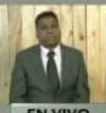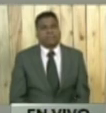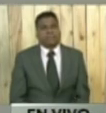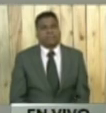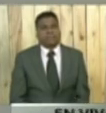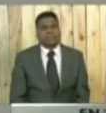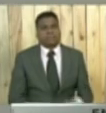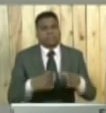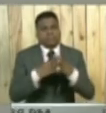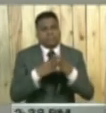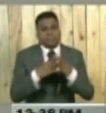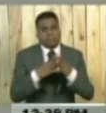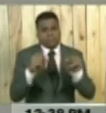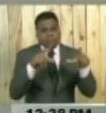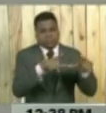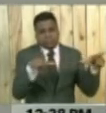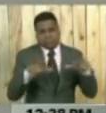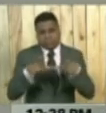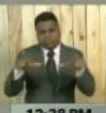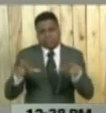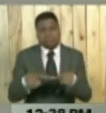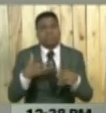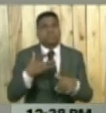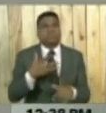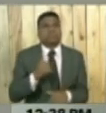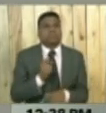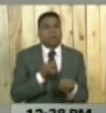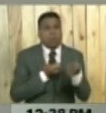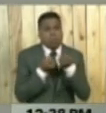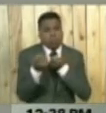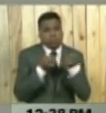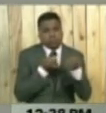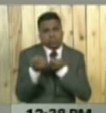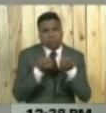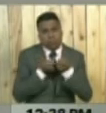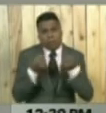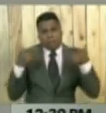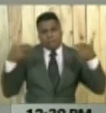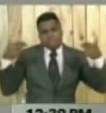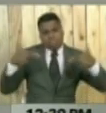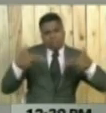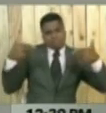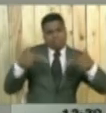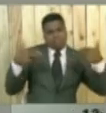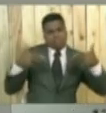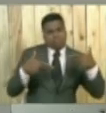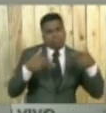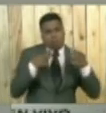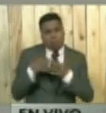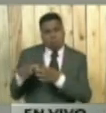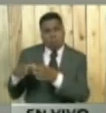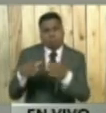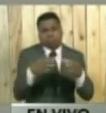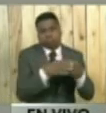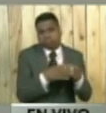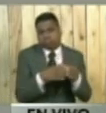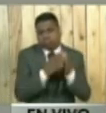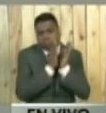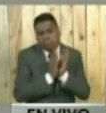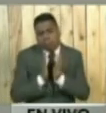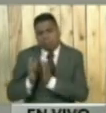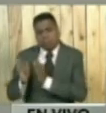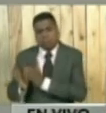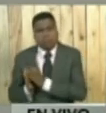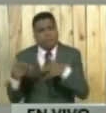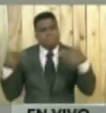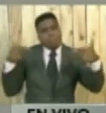esos territorios que se encuentran dominados por estas mafias organizadas y es por eso pues que